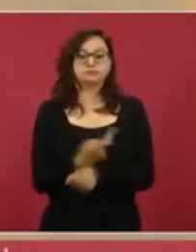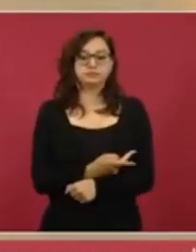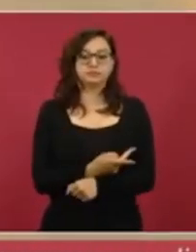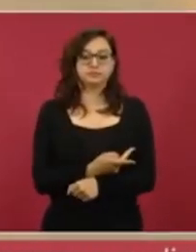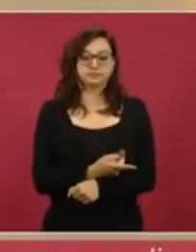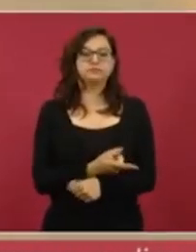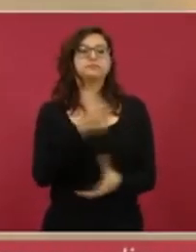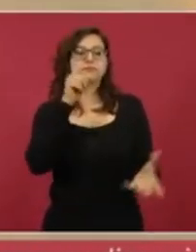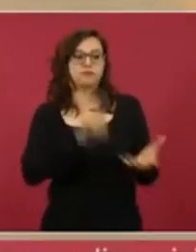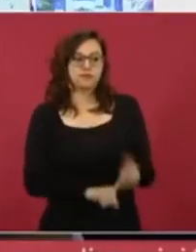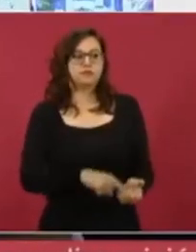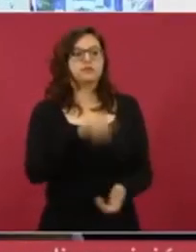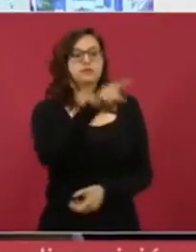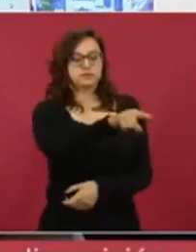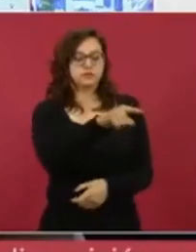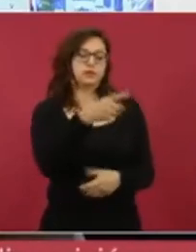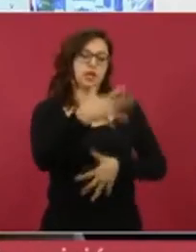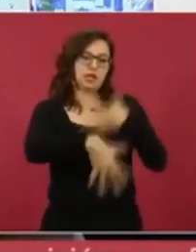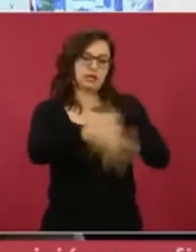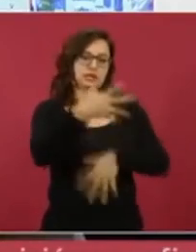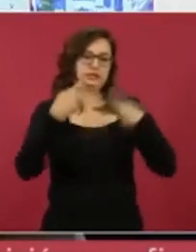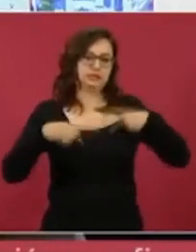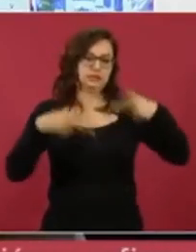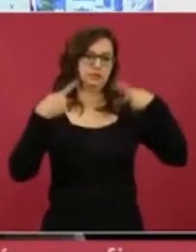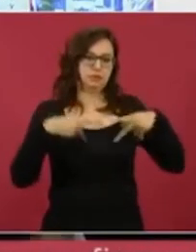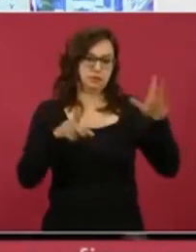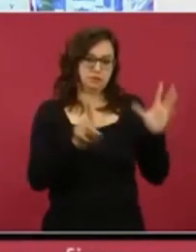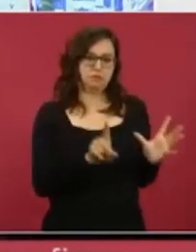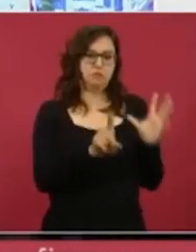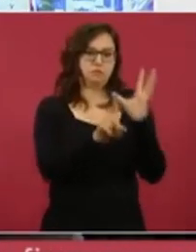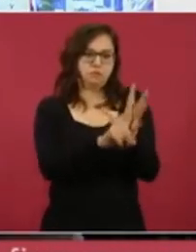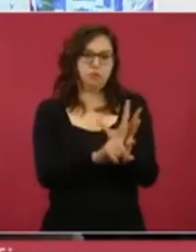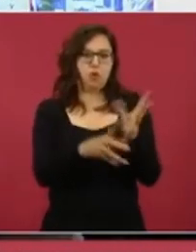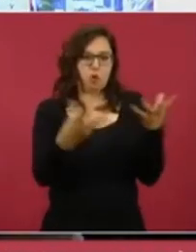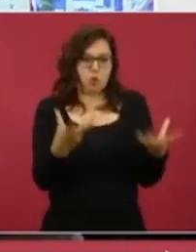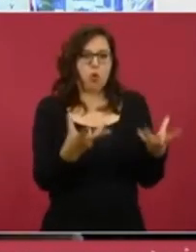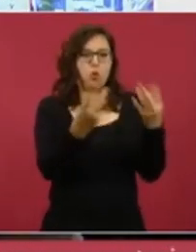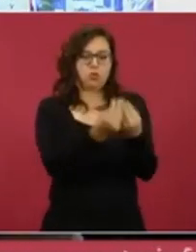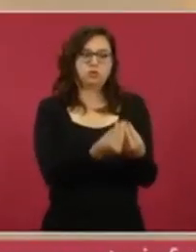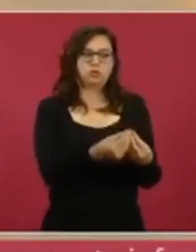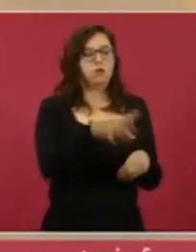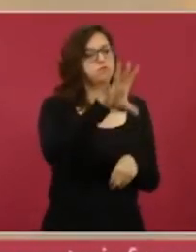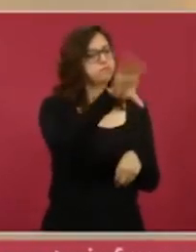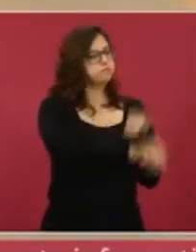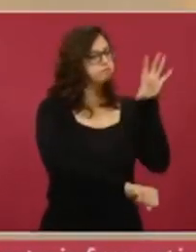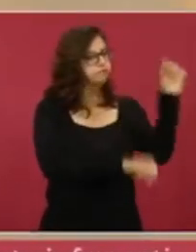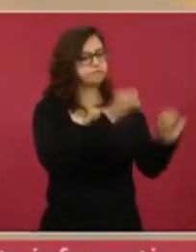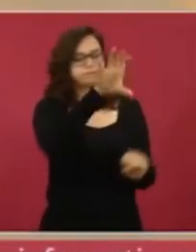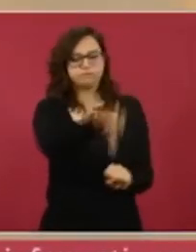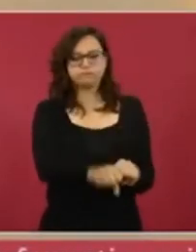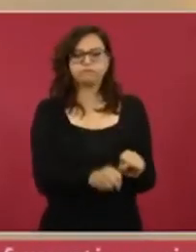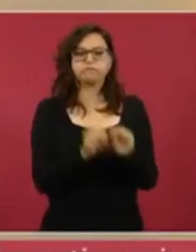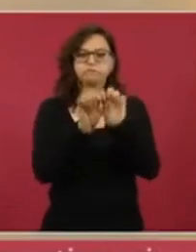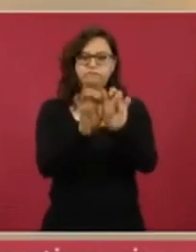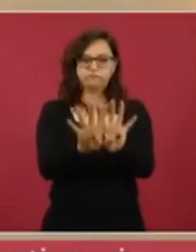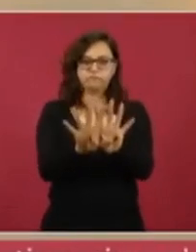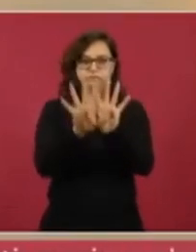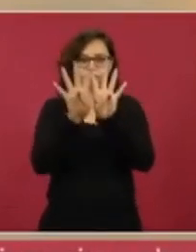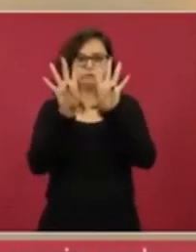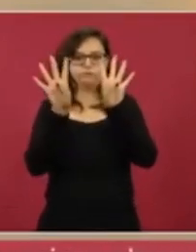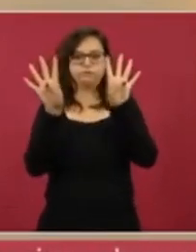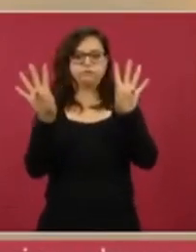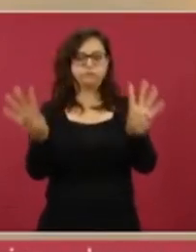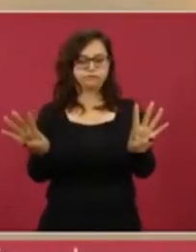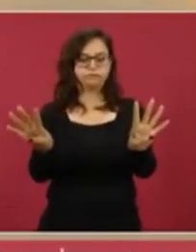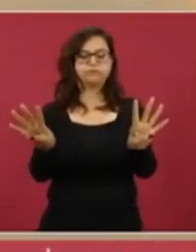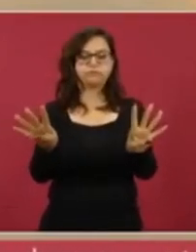los acompañantes de Alejandro N., alias El Pelón, los desarman y los colocan, como